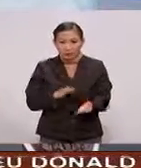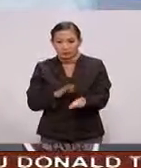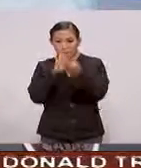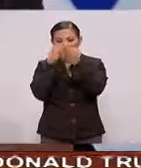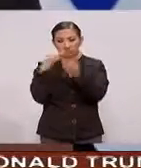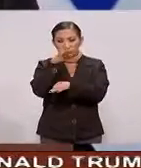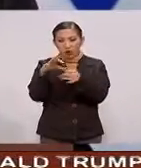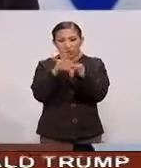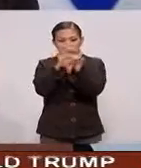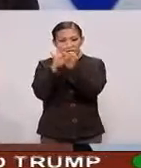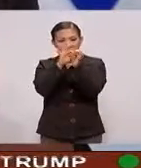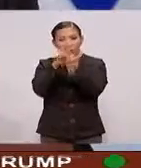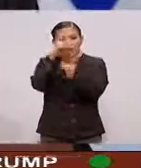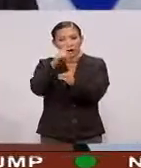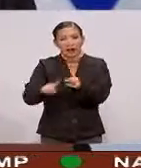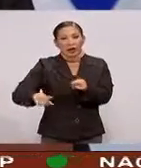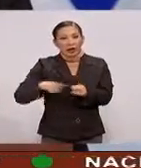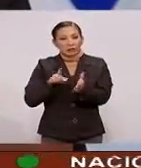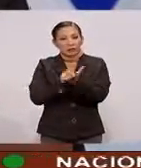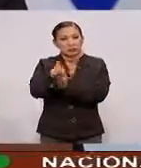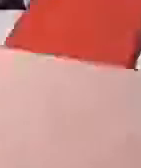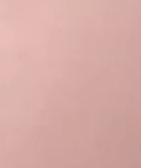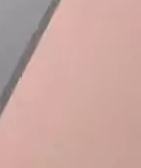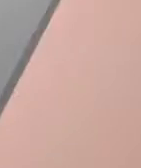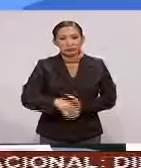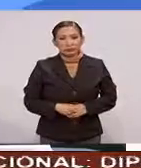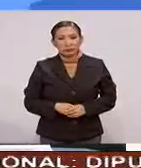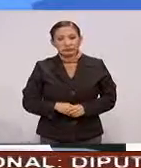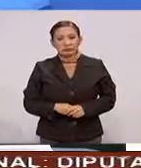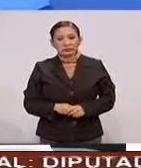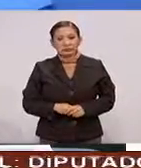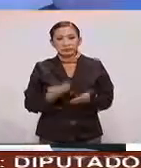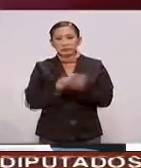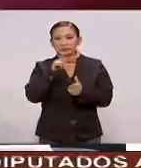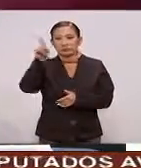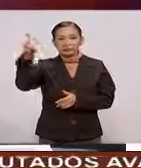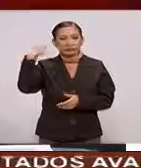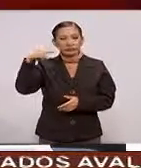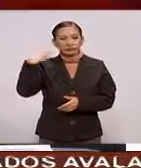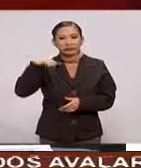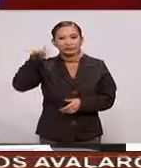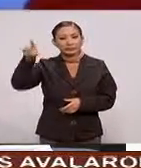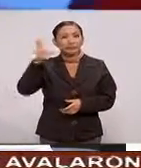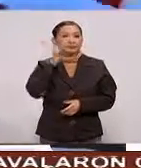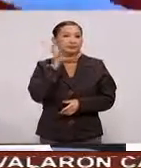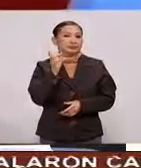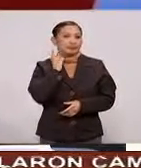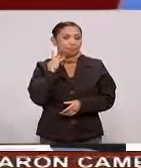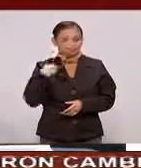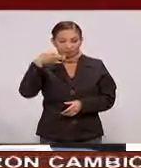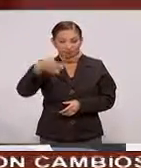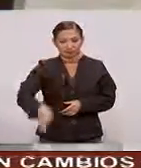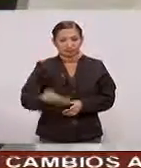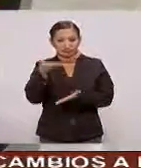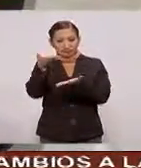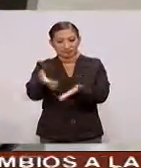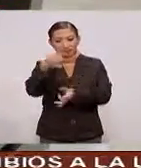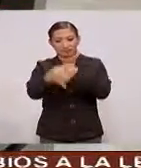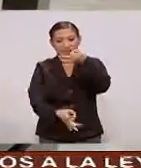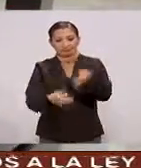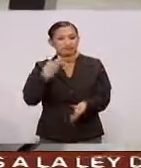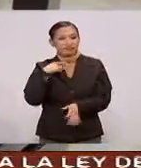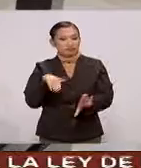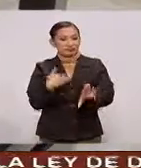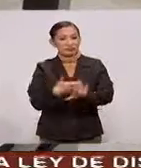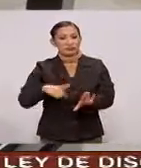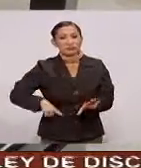común En favor Del Estado De derecho Vámonos hasta Veracruz Porque ayer el Congreso De este Estado Aceptó la solicitud De juicio político